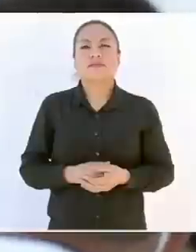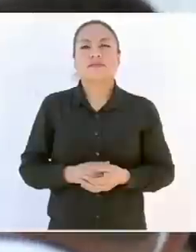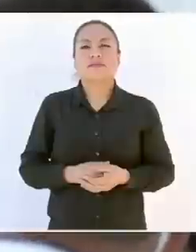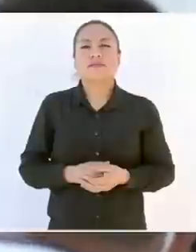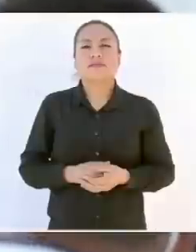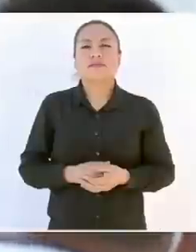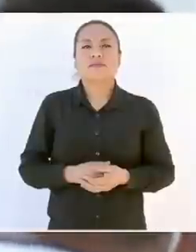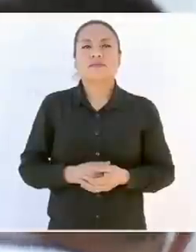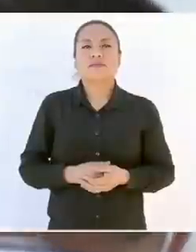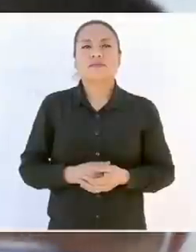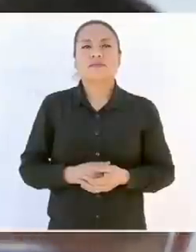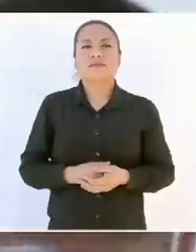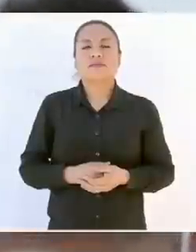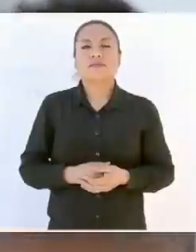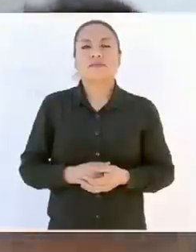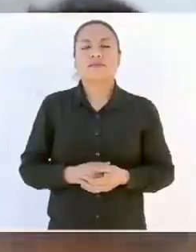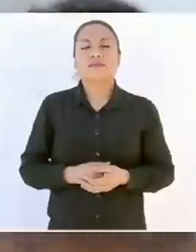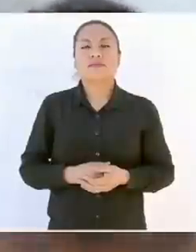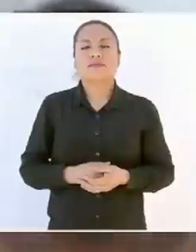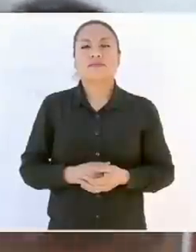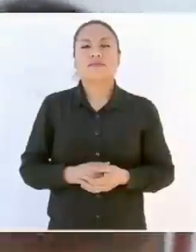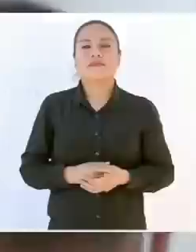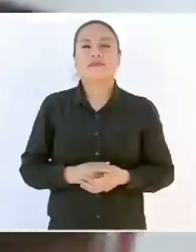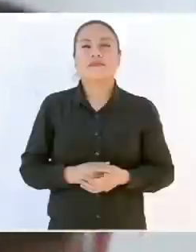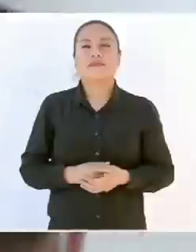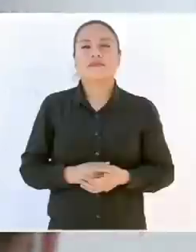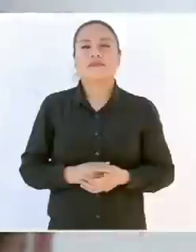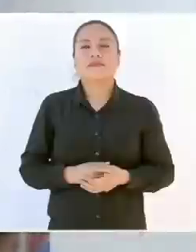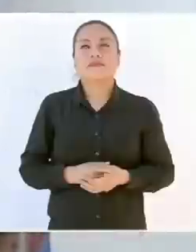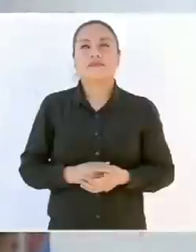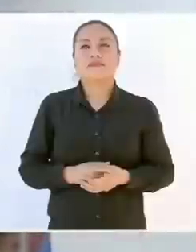De su visita